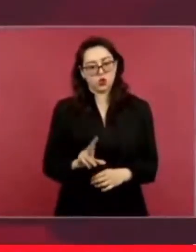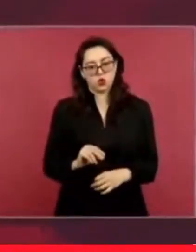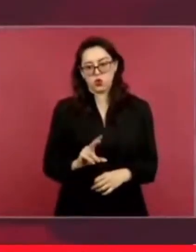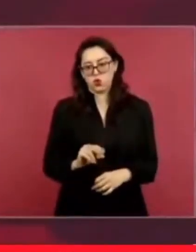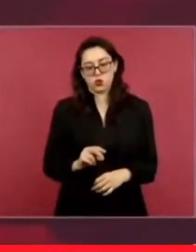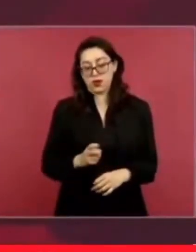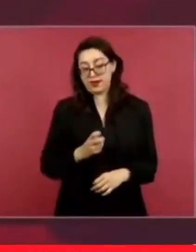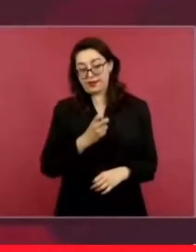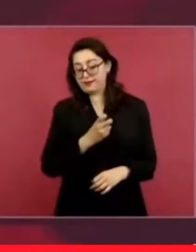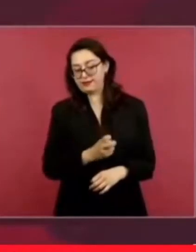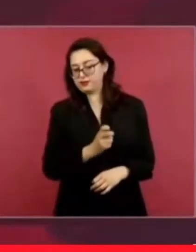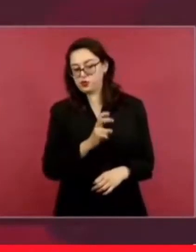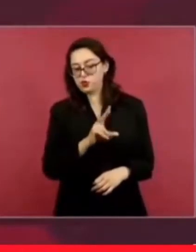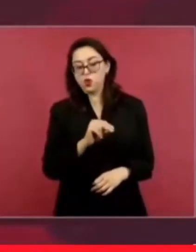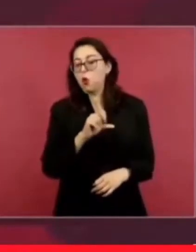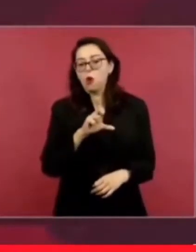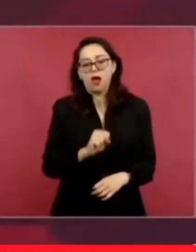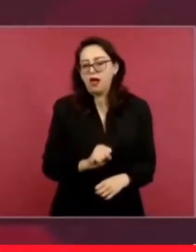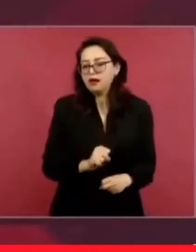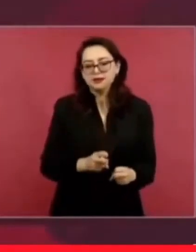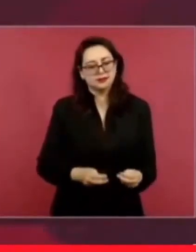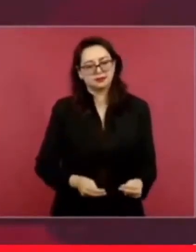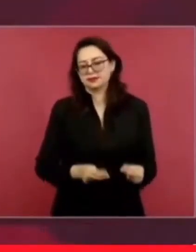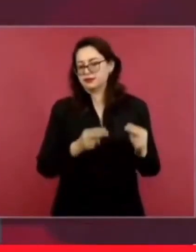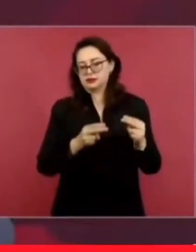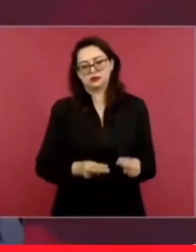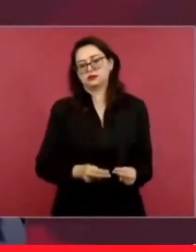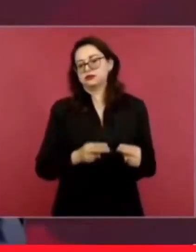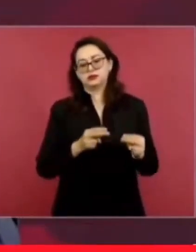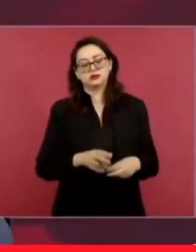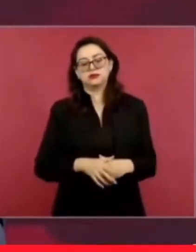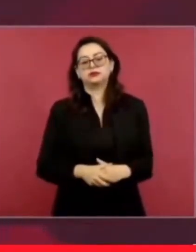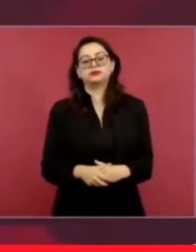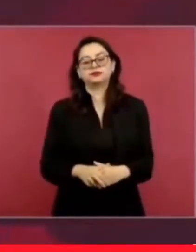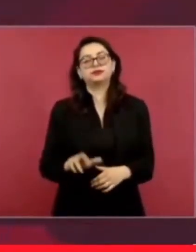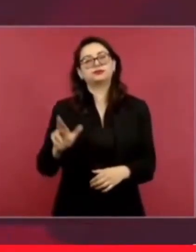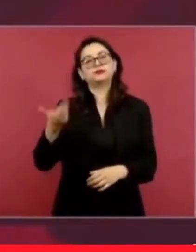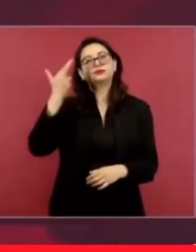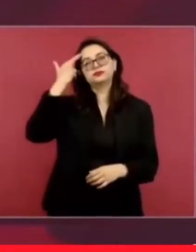Antonio Ortiz Mena,